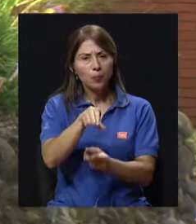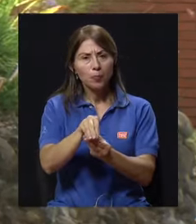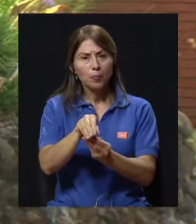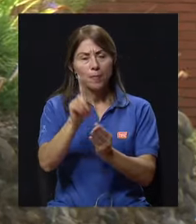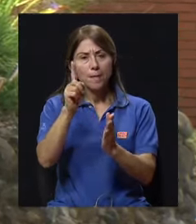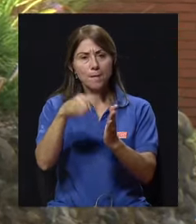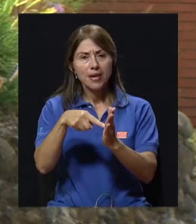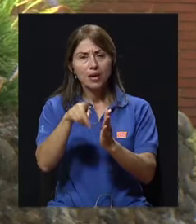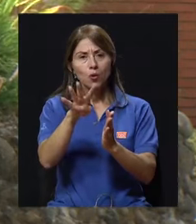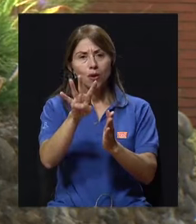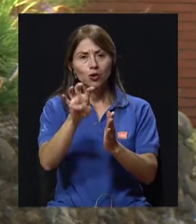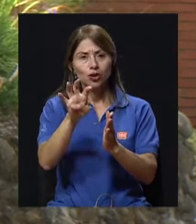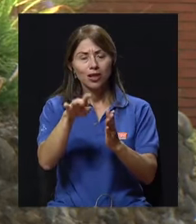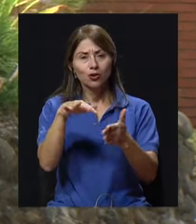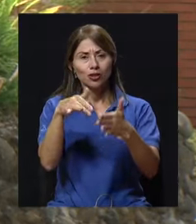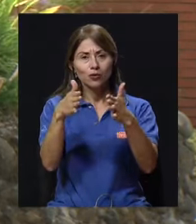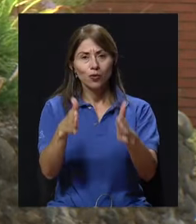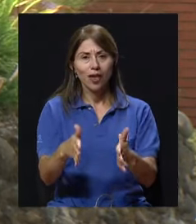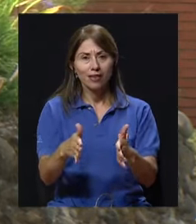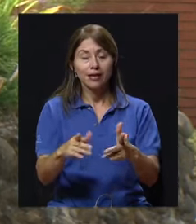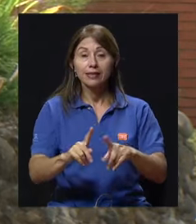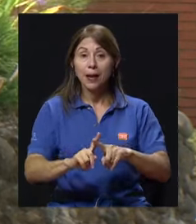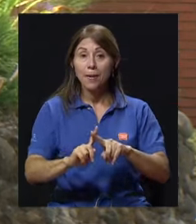estudiantes.